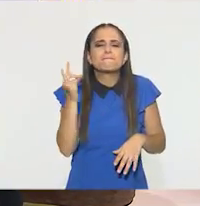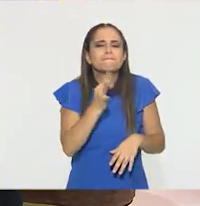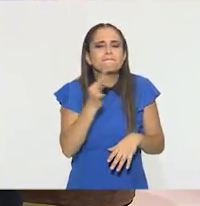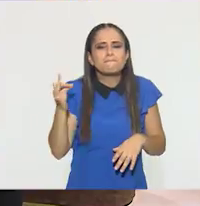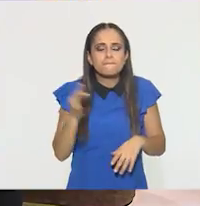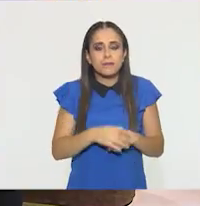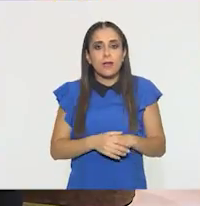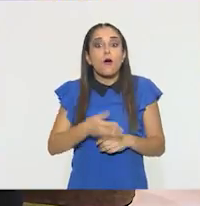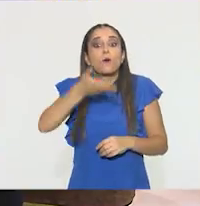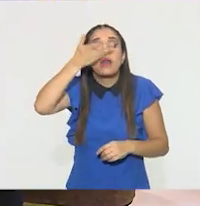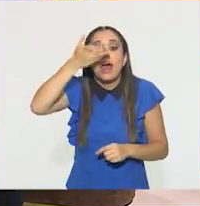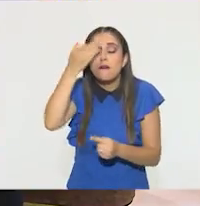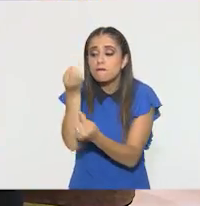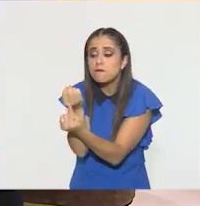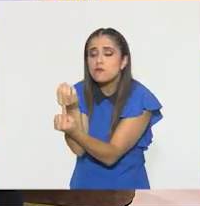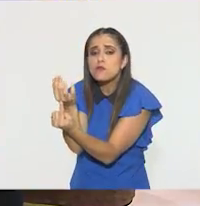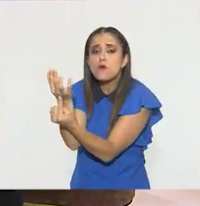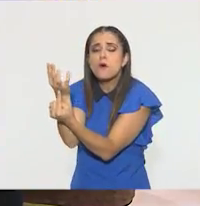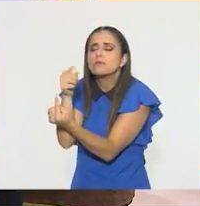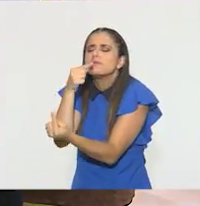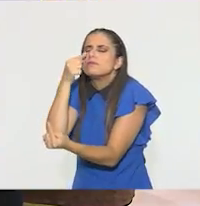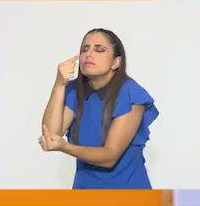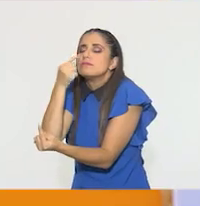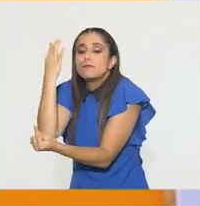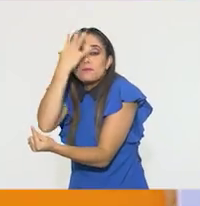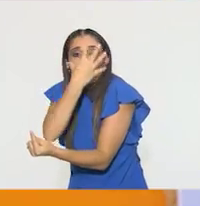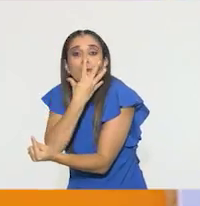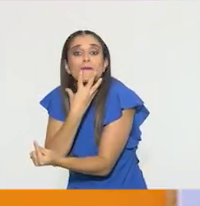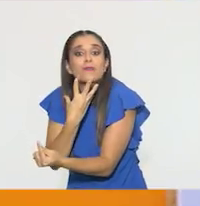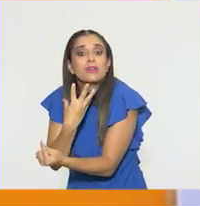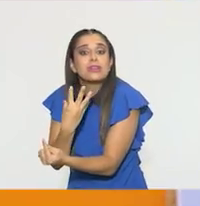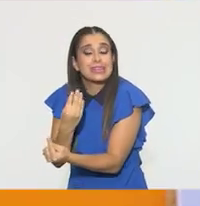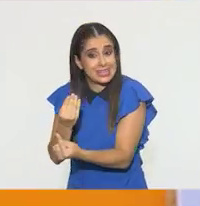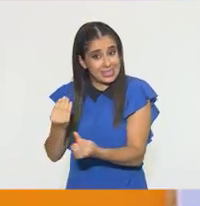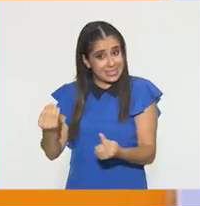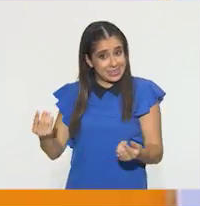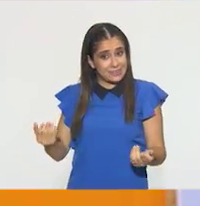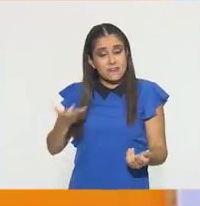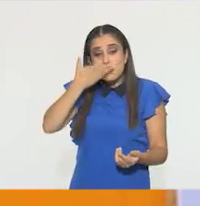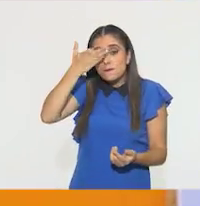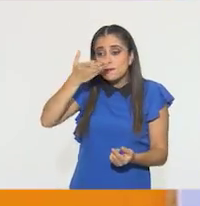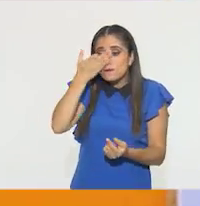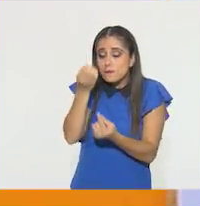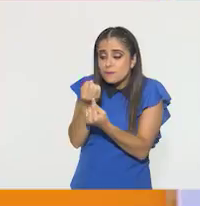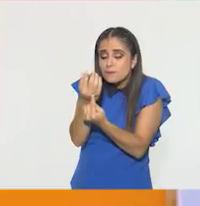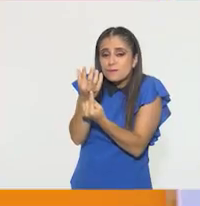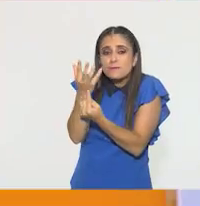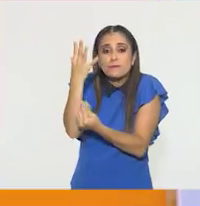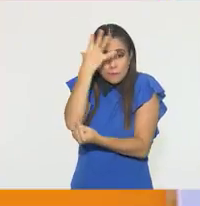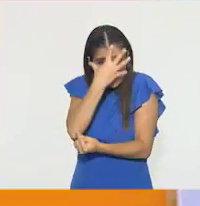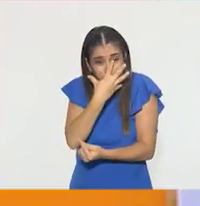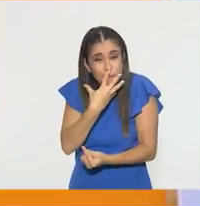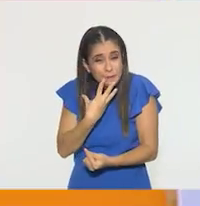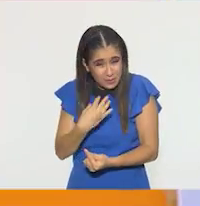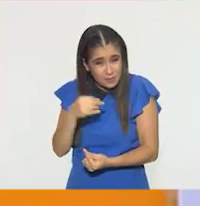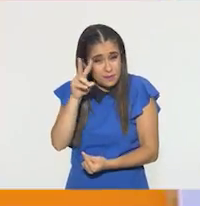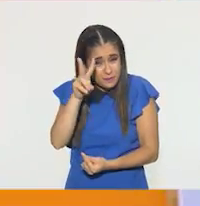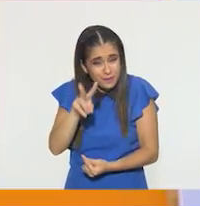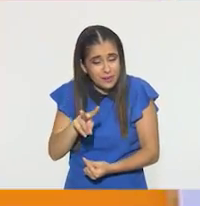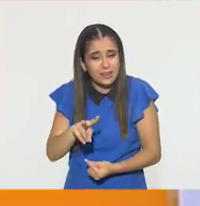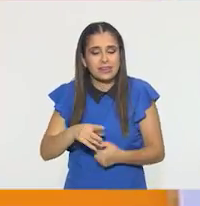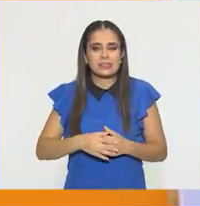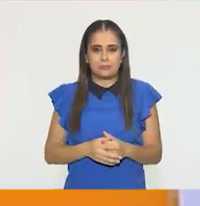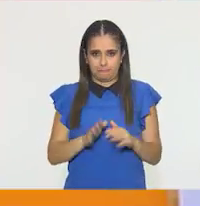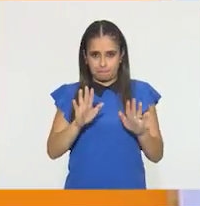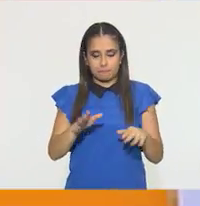flor. Una flor muy bonita que te guste. ¿La ha solido? Sí, las rosas. Las rosas, exacto. Ahora